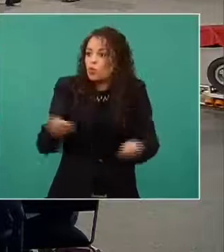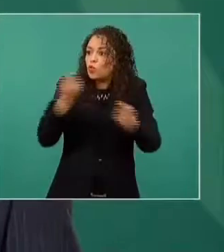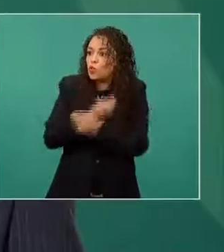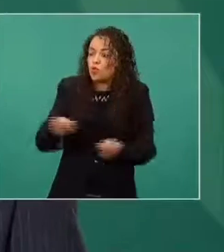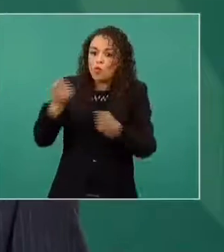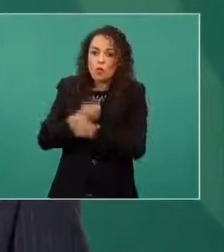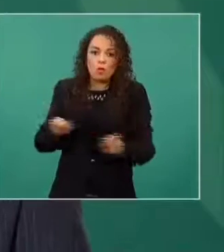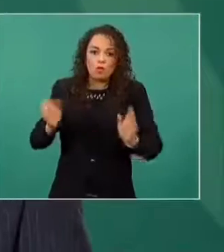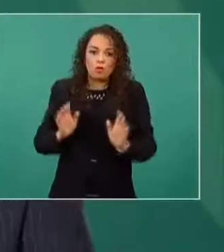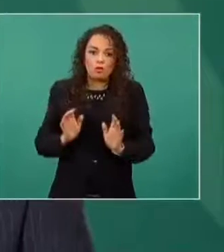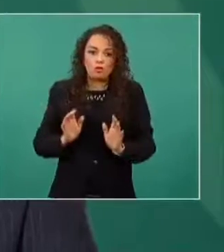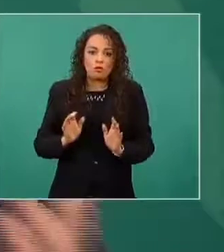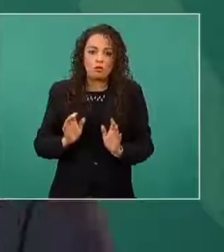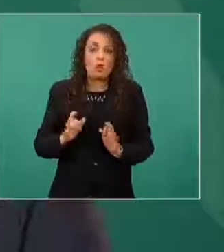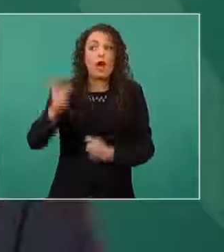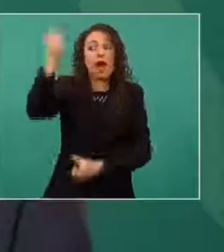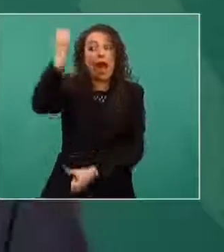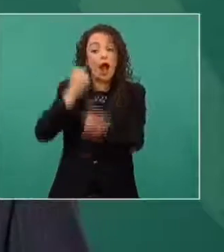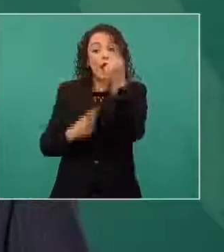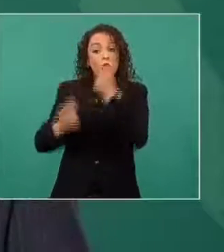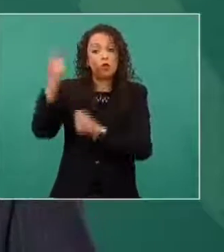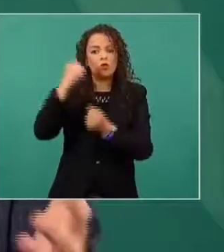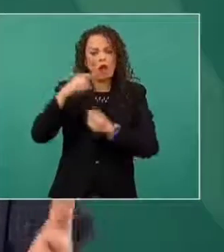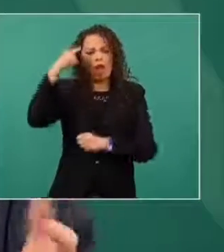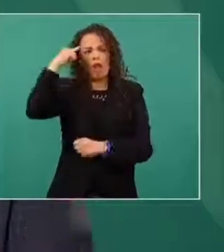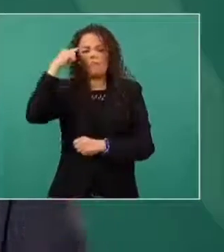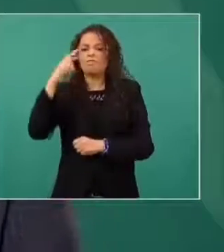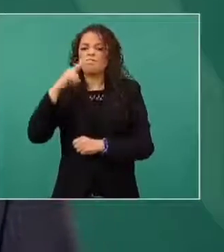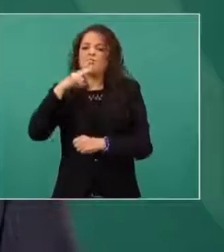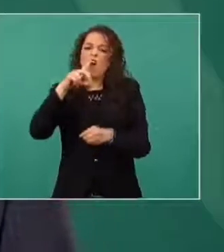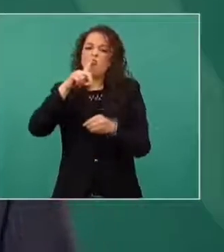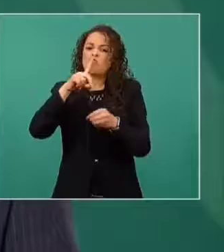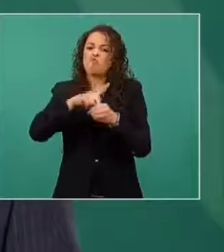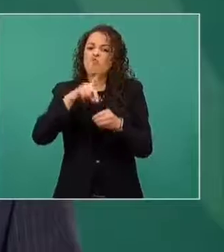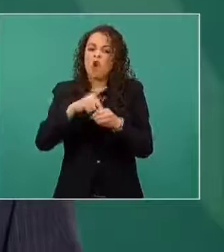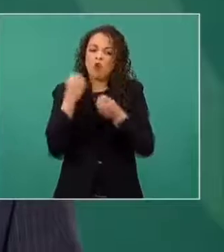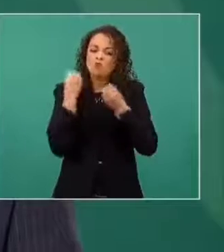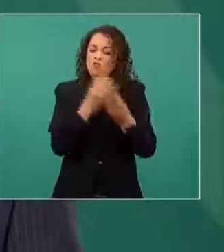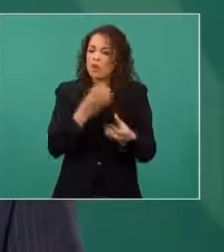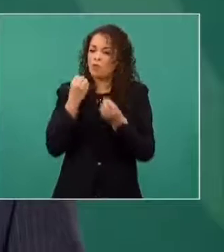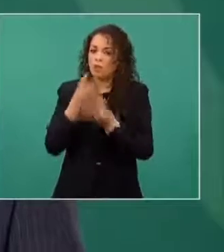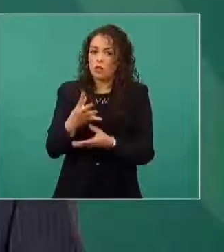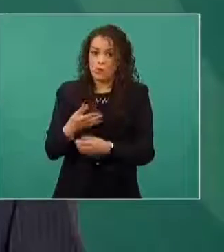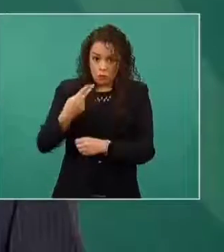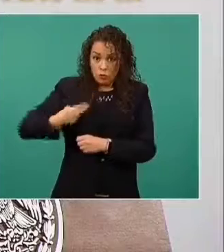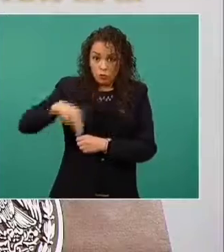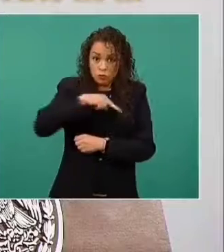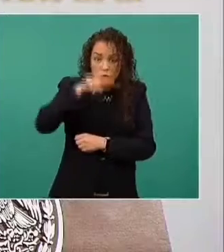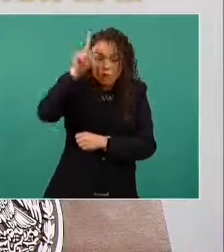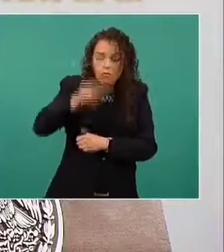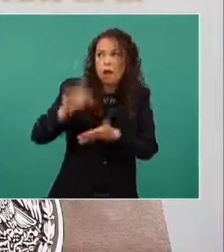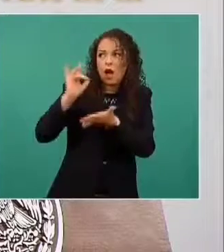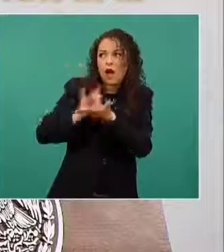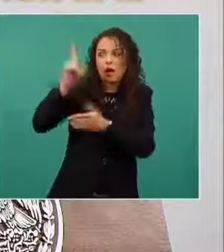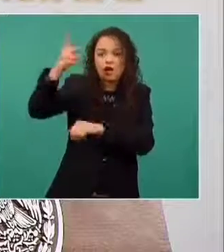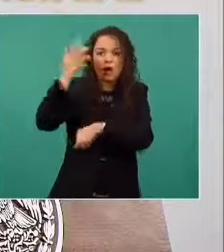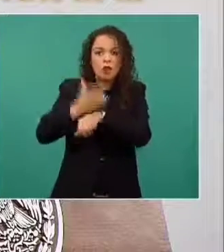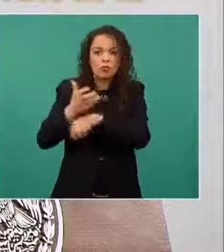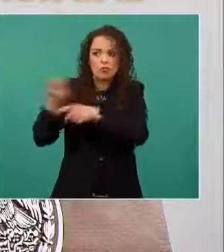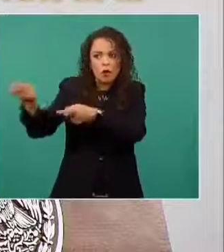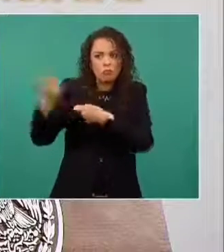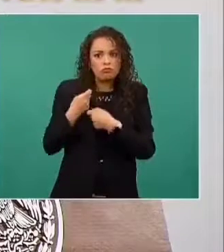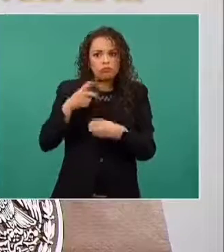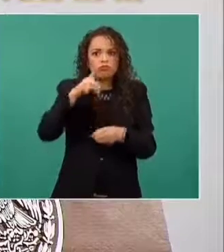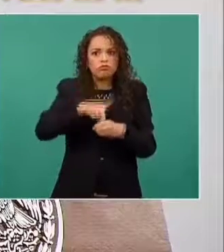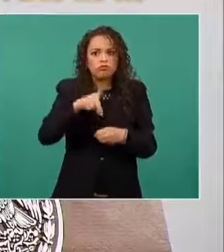creo muy sensata y generosa, de donarlas. Nosotros estamos agradecidos con el gobierno de Estados Unidos que nos ha donado ya hasta el